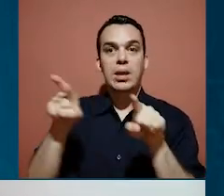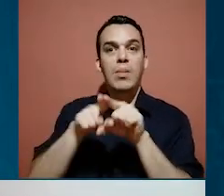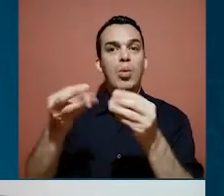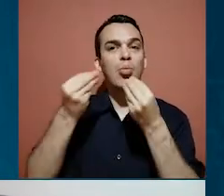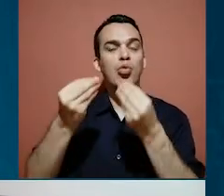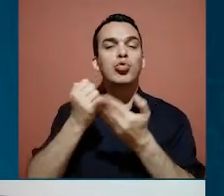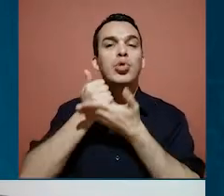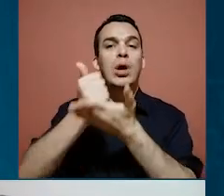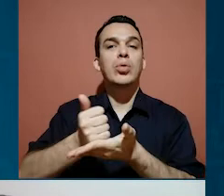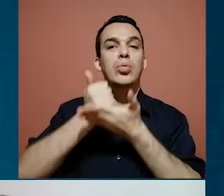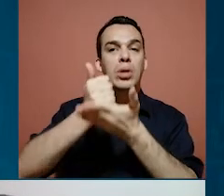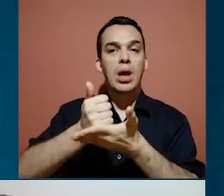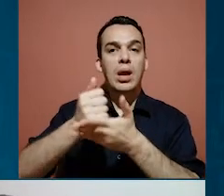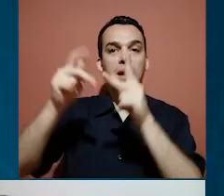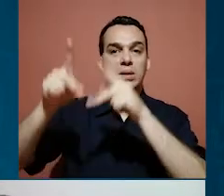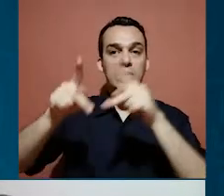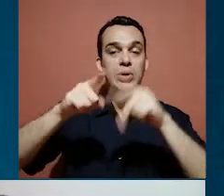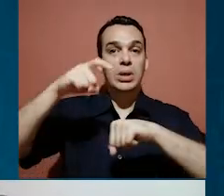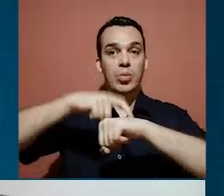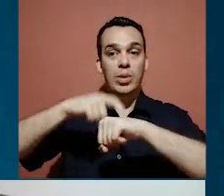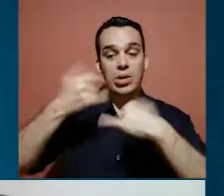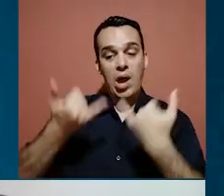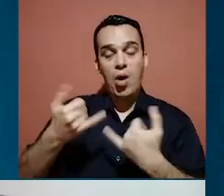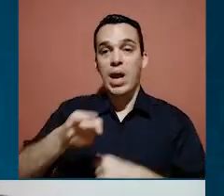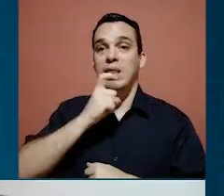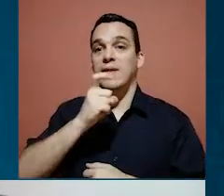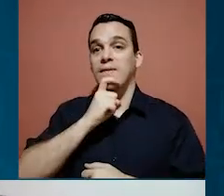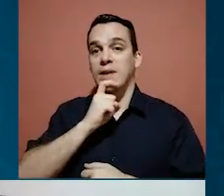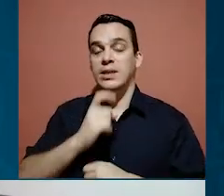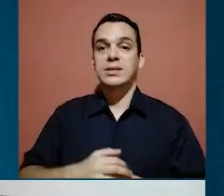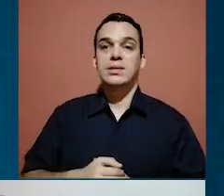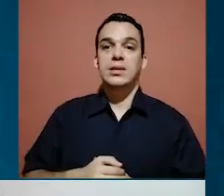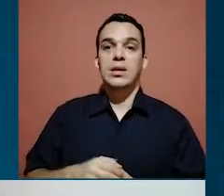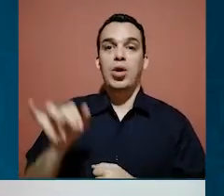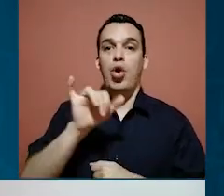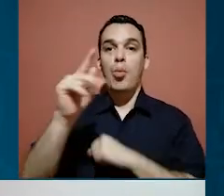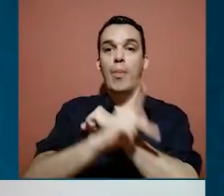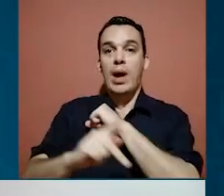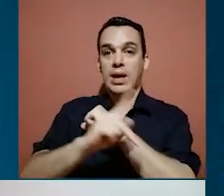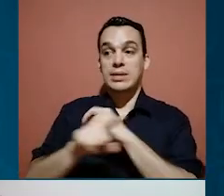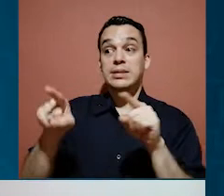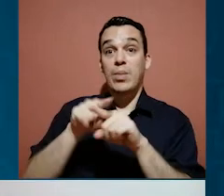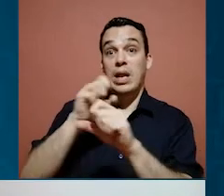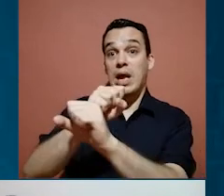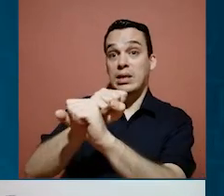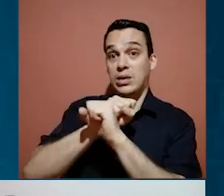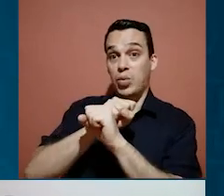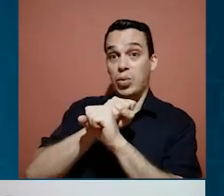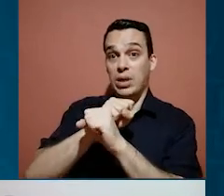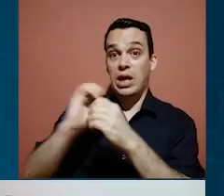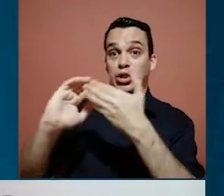puede ayudar mucho a la ciudadanía, sobre todo pues en el momento difícil que estamos pasando como país. La seguridad